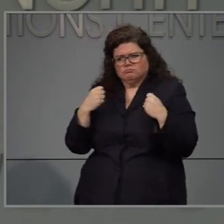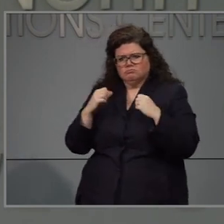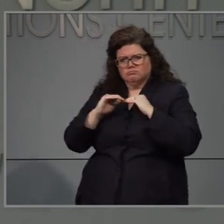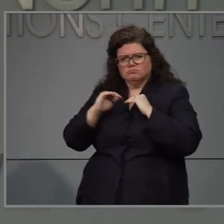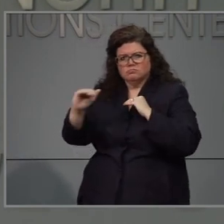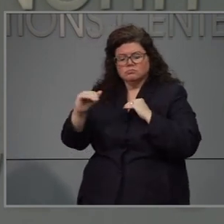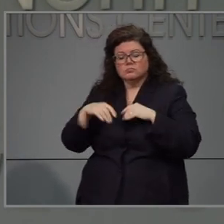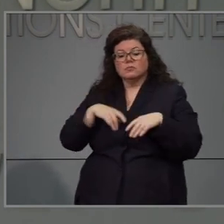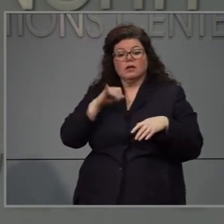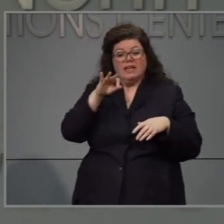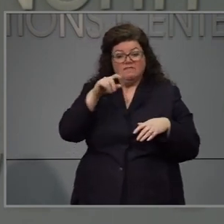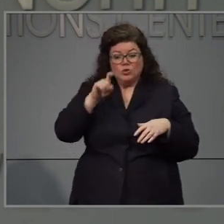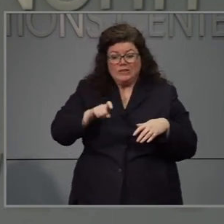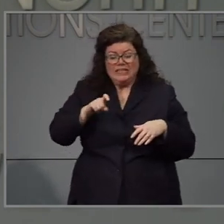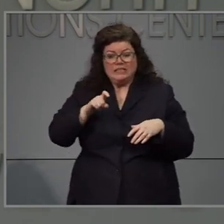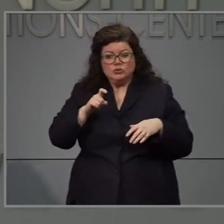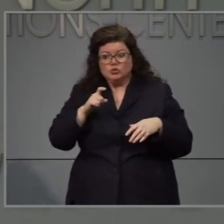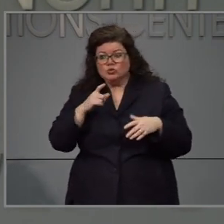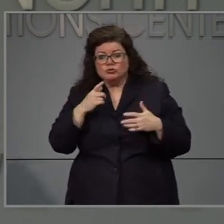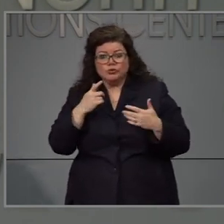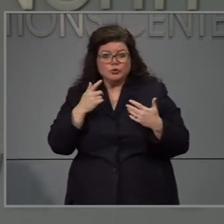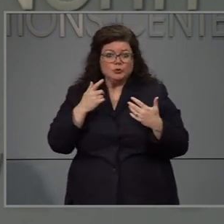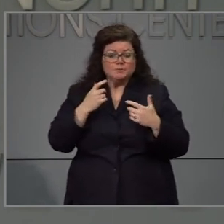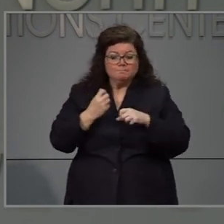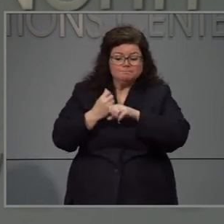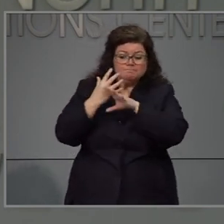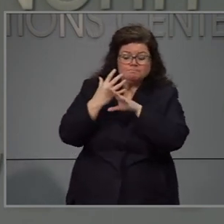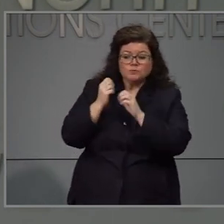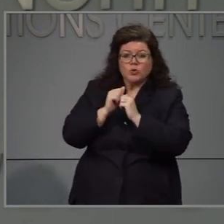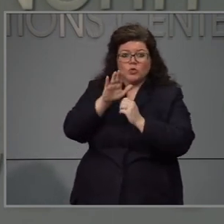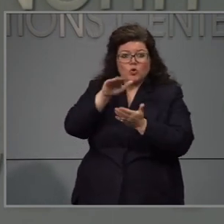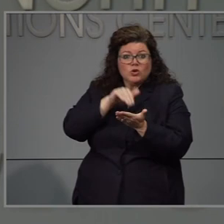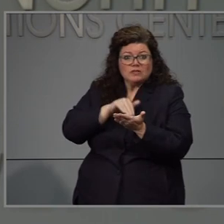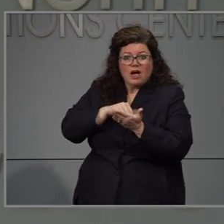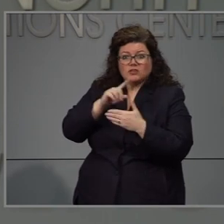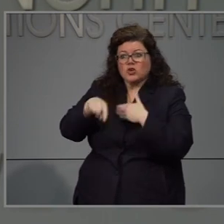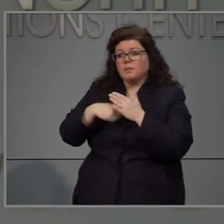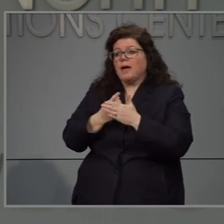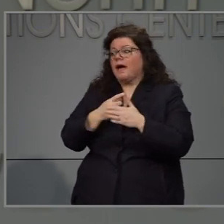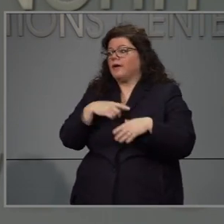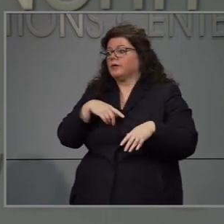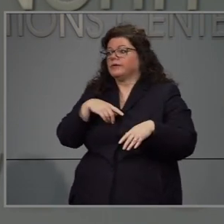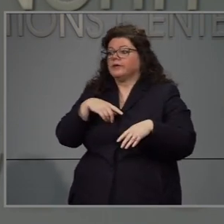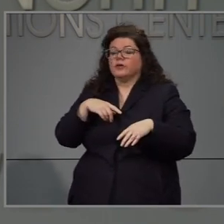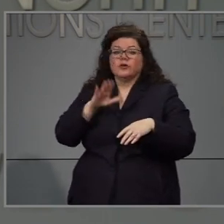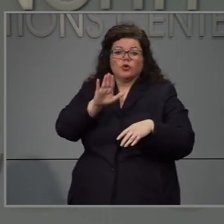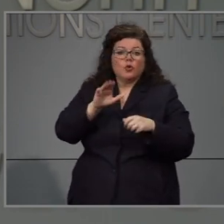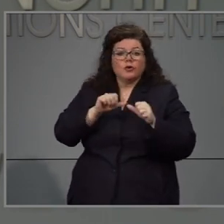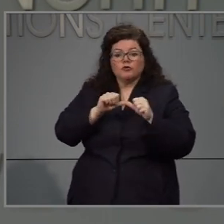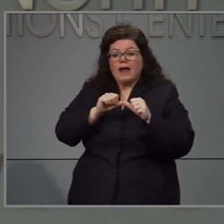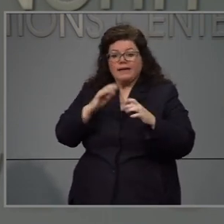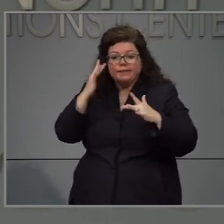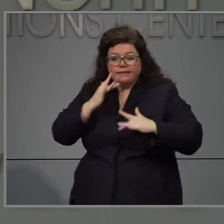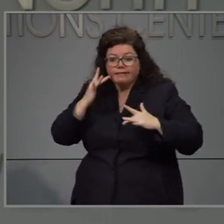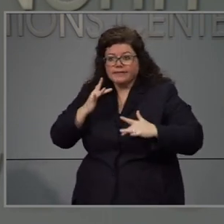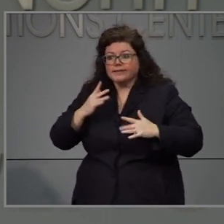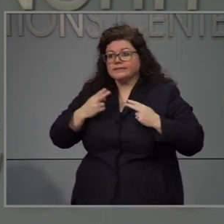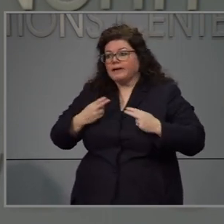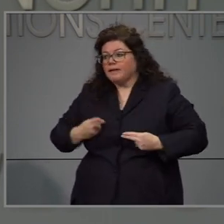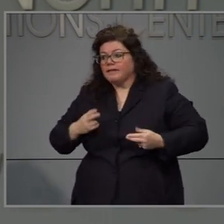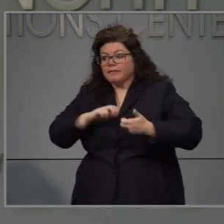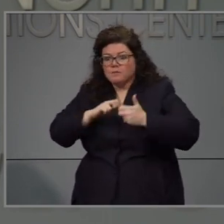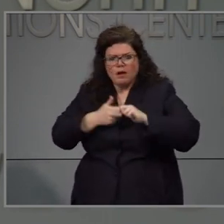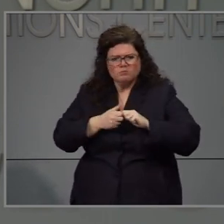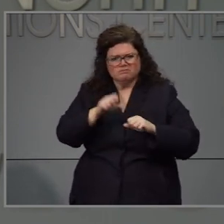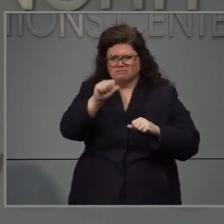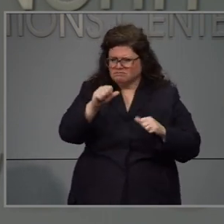Y no tan solo queremos que las personas vayan acudan a sus doctores para recibir el tratamiento de enfermedades crónicas para